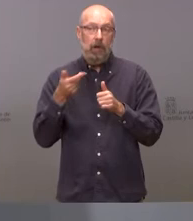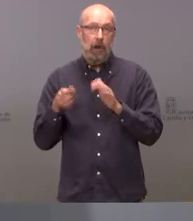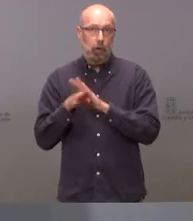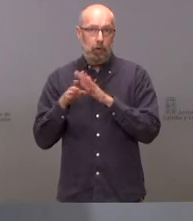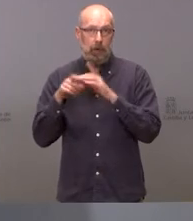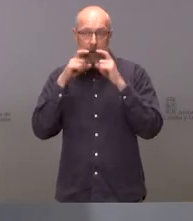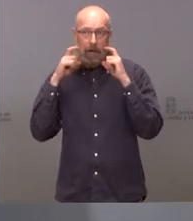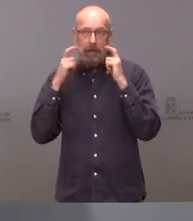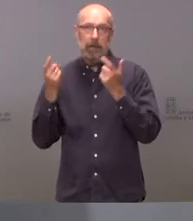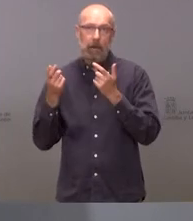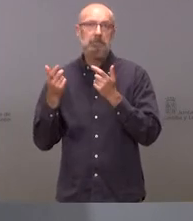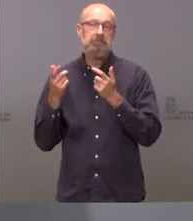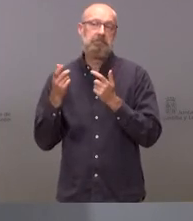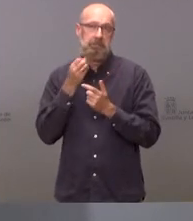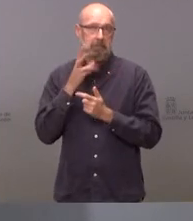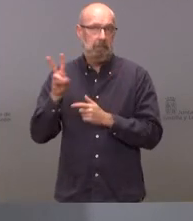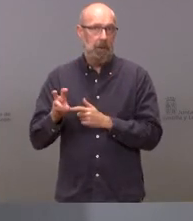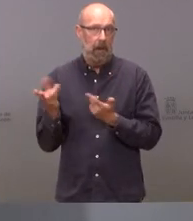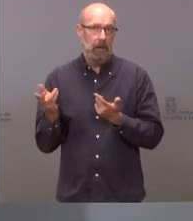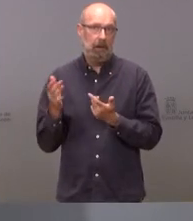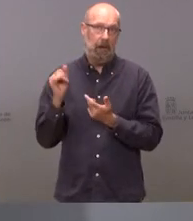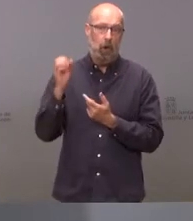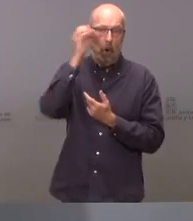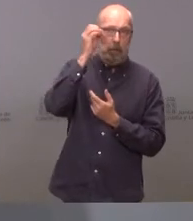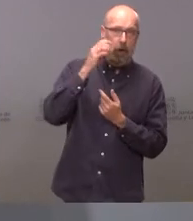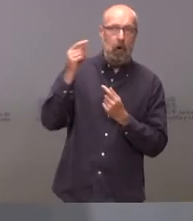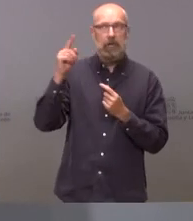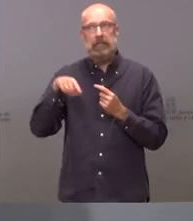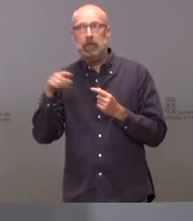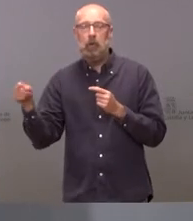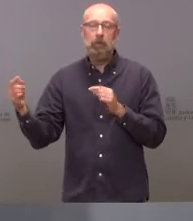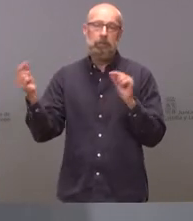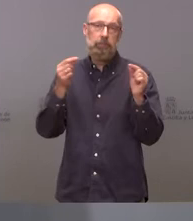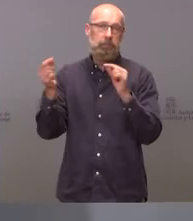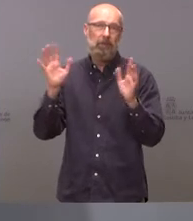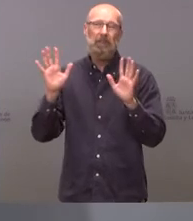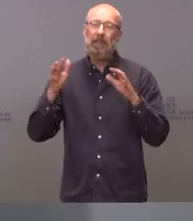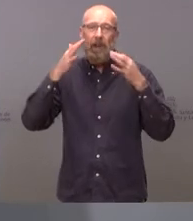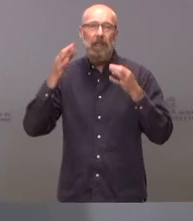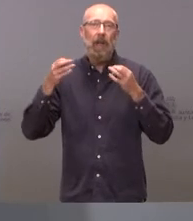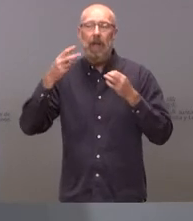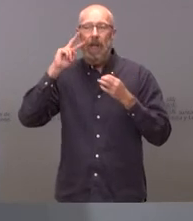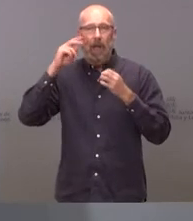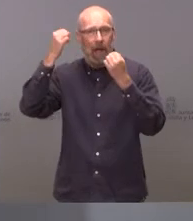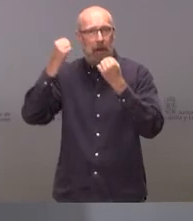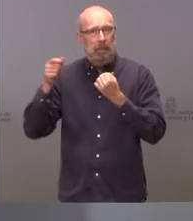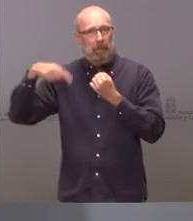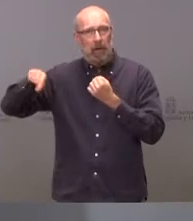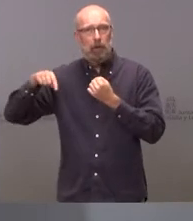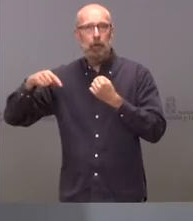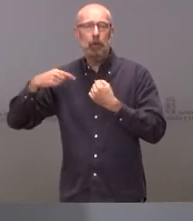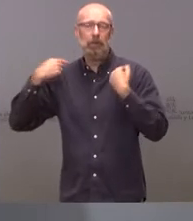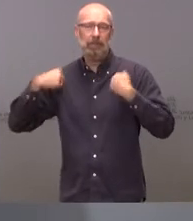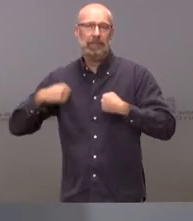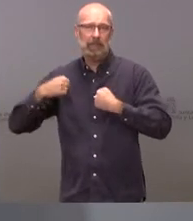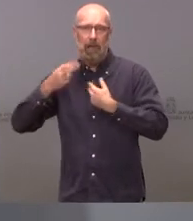puede ser prudente hay opiniones al respecto pero quien decide esto son los expertos en salud pública y nosotros siempre nos hemos atenido a lo